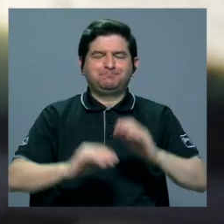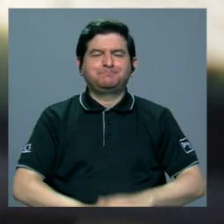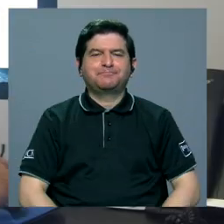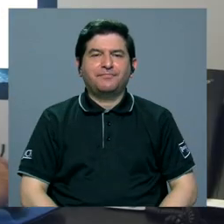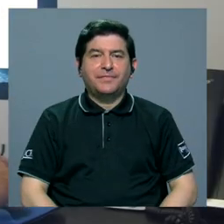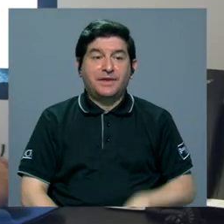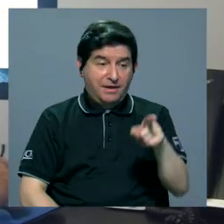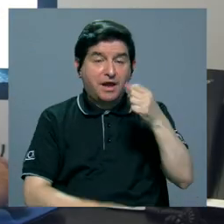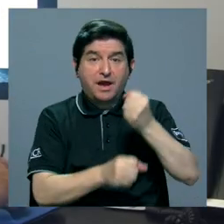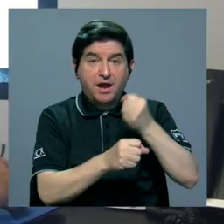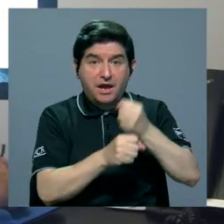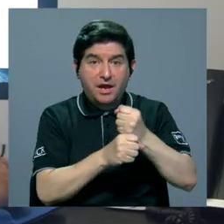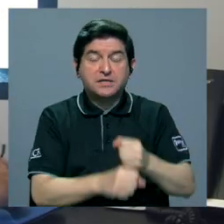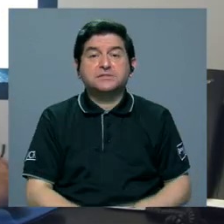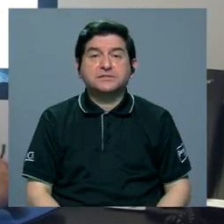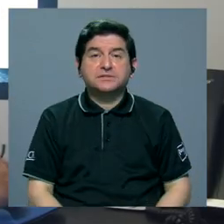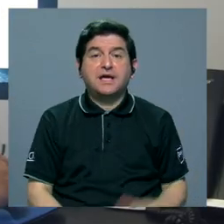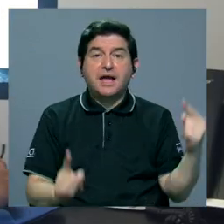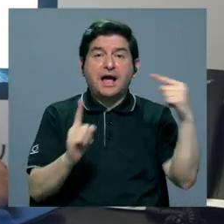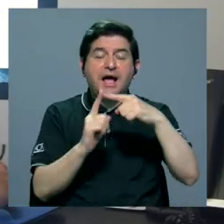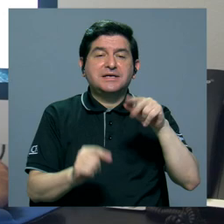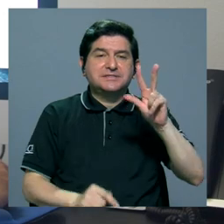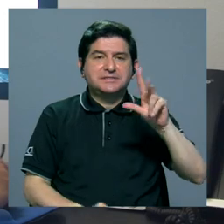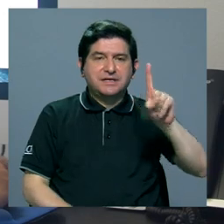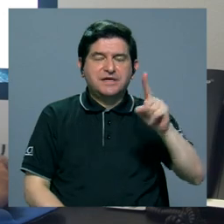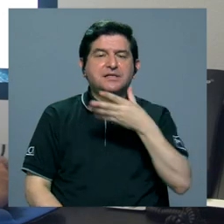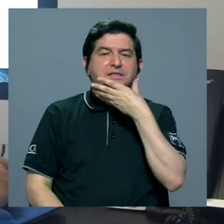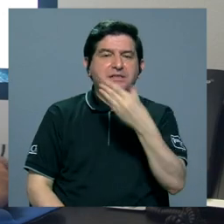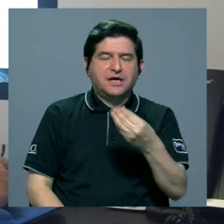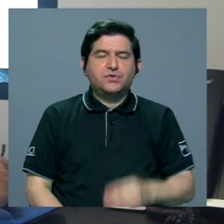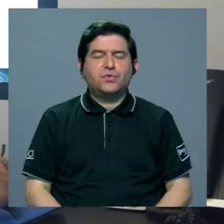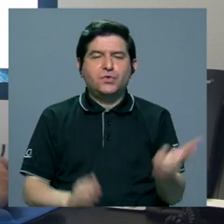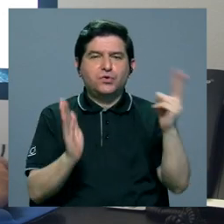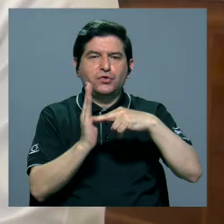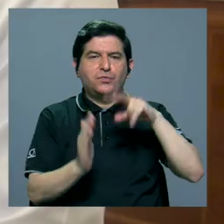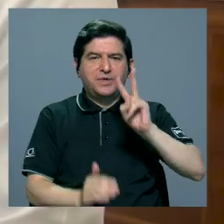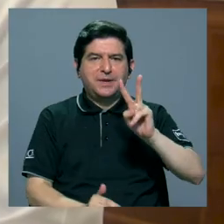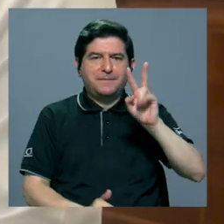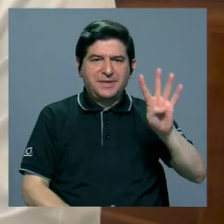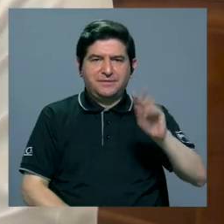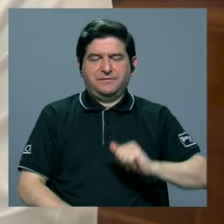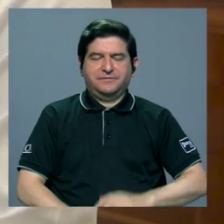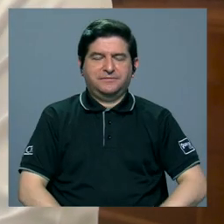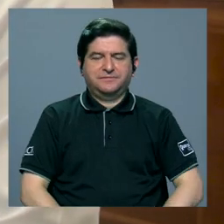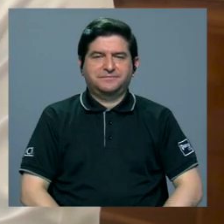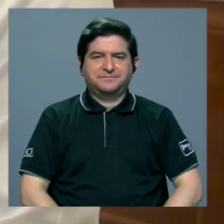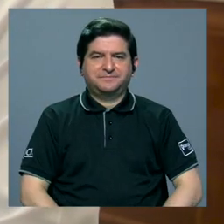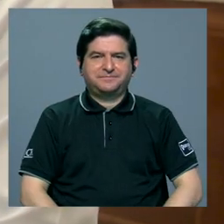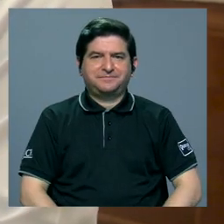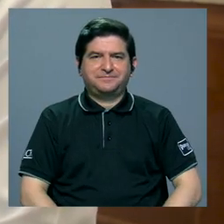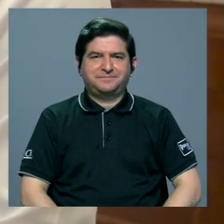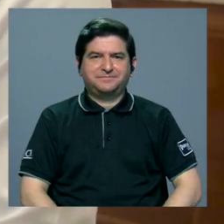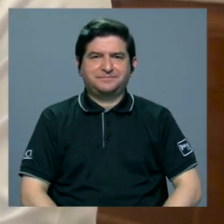Docencia. Dicho puesto lo desempeñará hasta el 31 de diciembre del 2024.